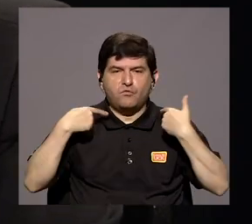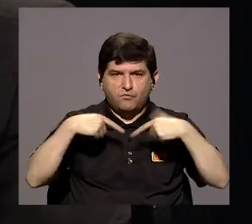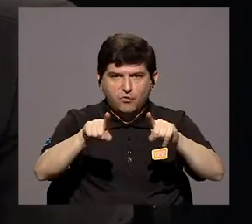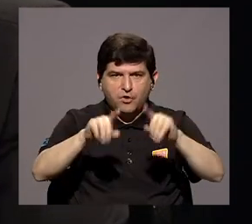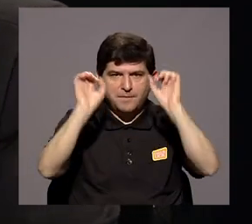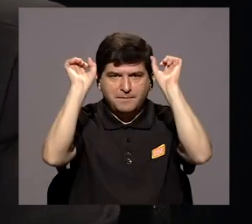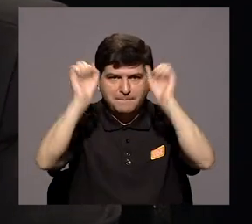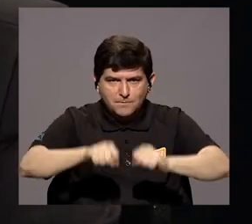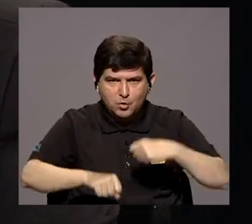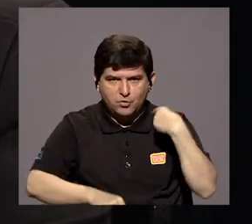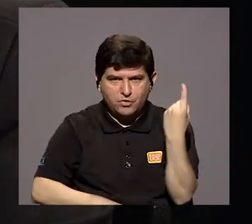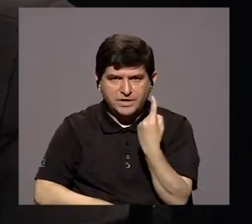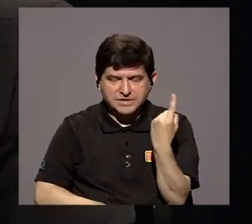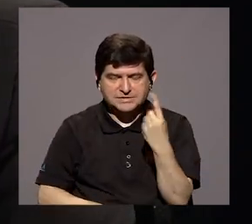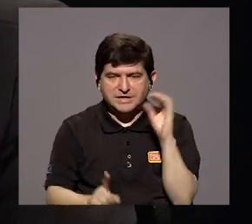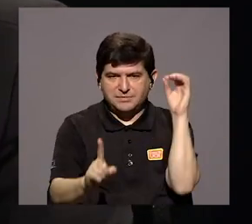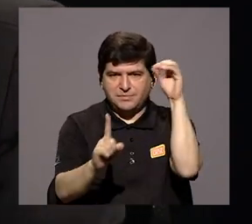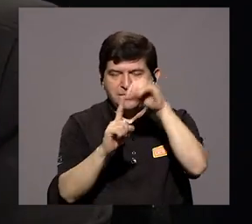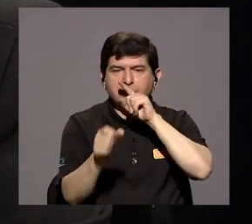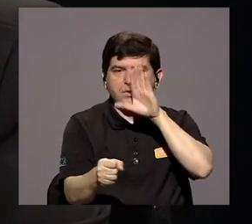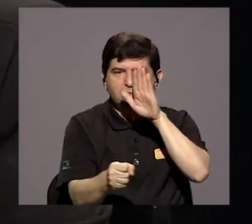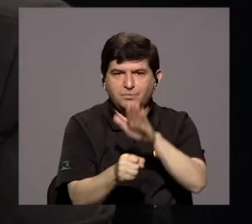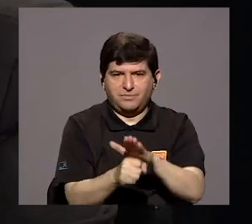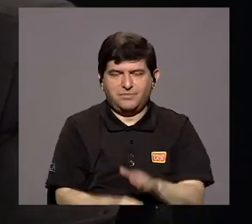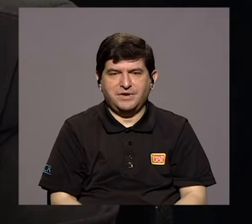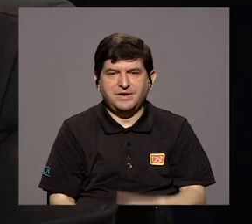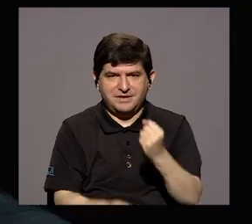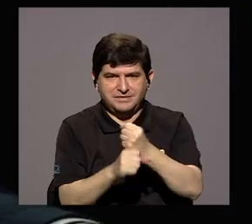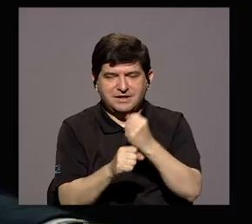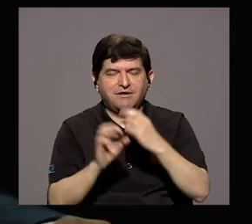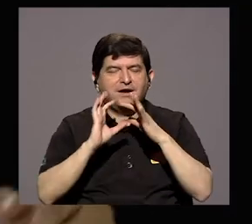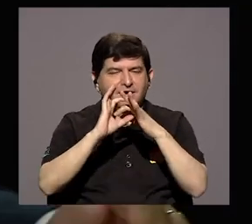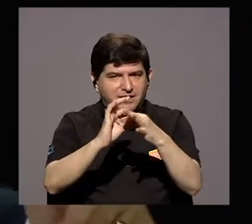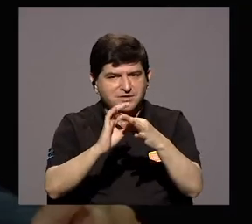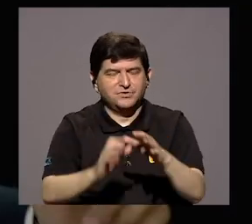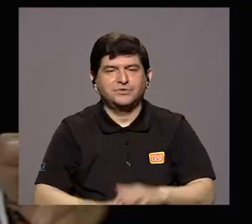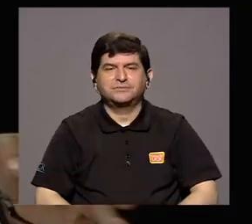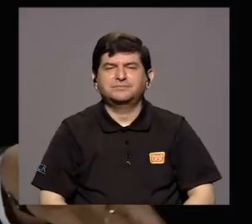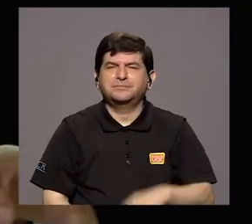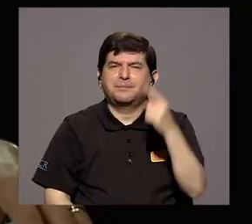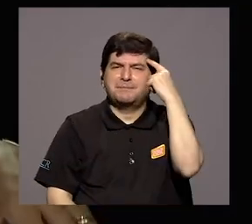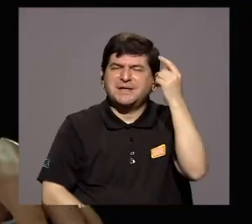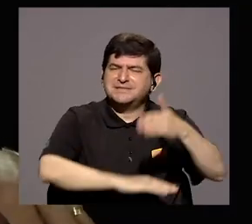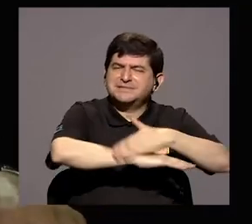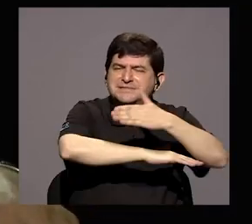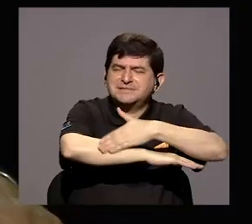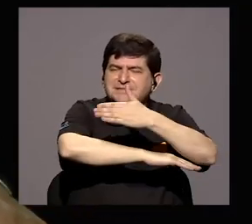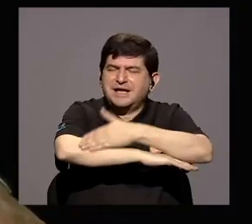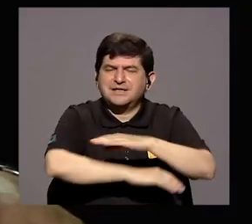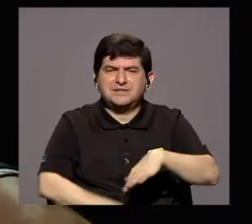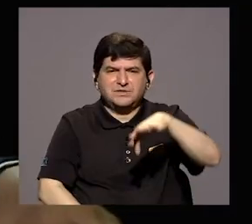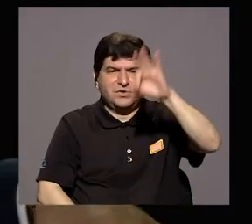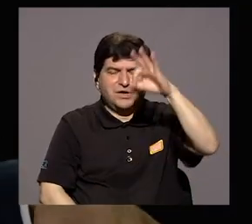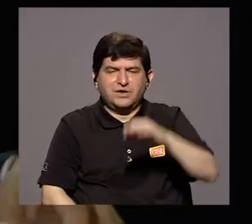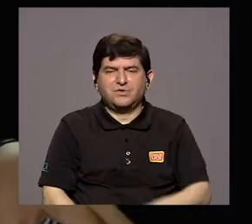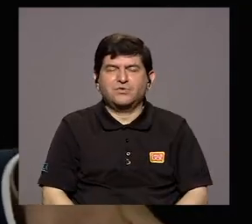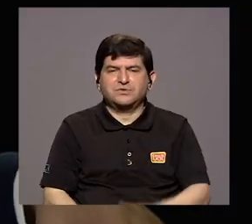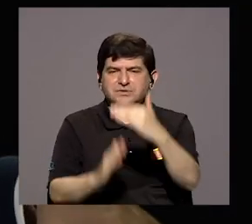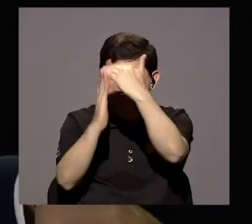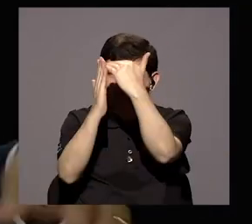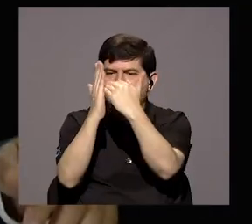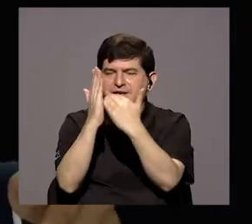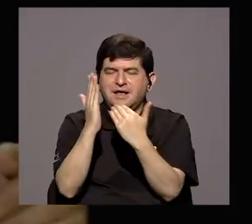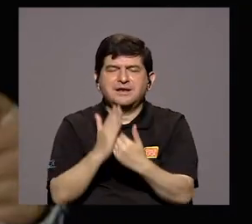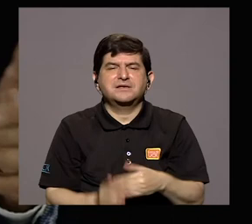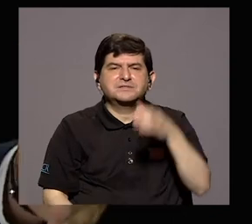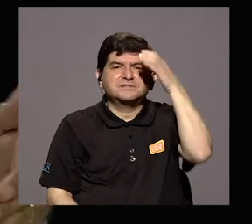lograr siempre el mismo objetivo? Nos llama a trabajar de forma conjunta, a aliarnos. Pensando en las costas, me encontré el inventario cultural de Cahuita, que es algo